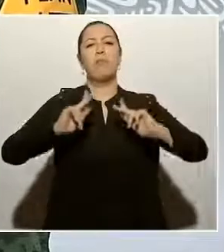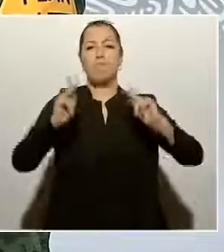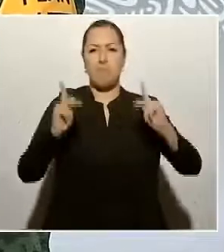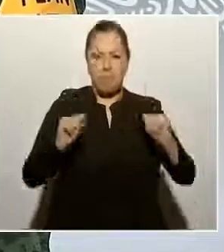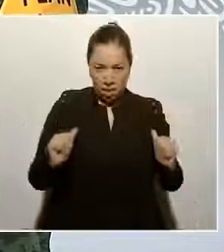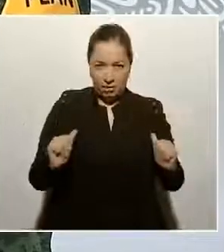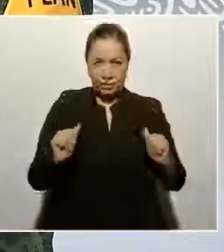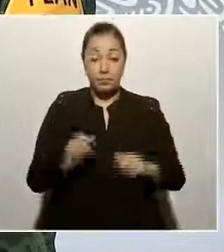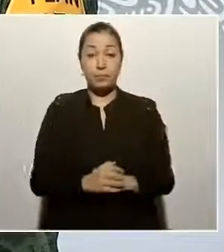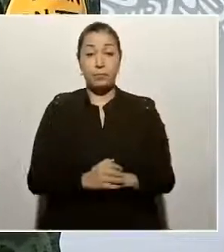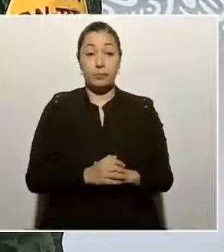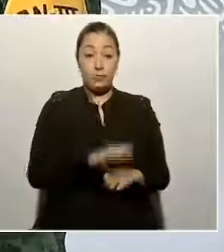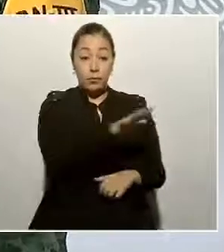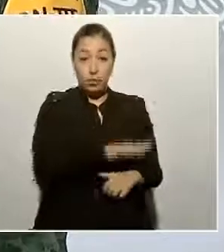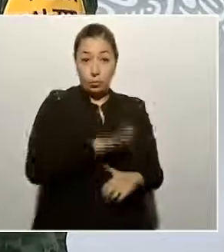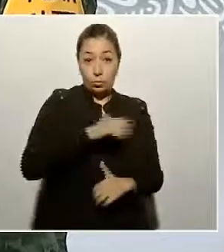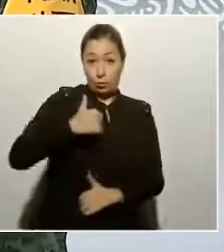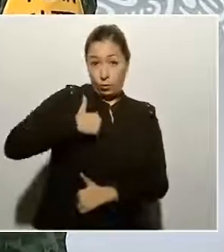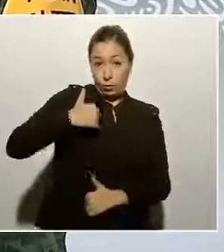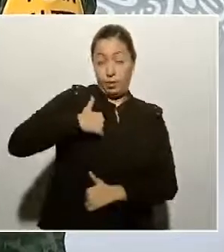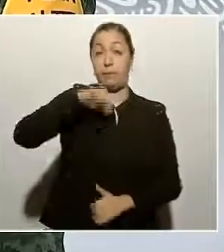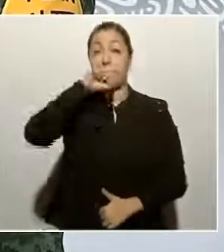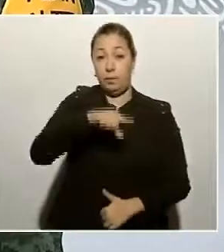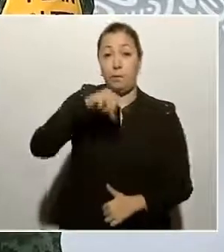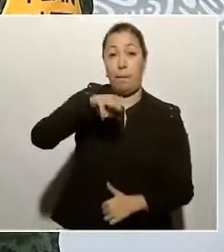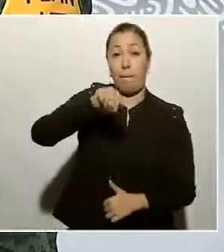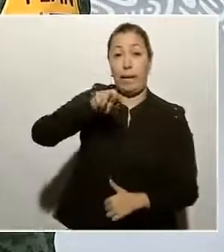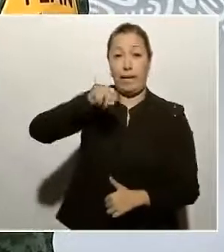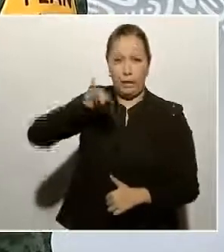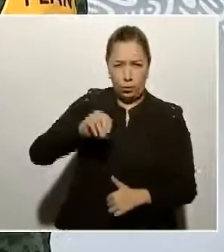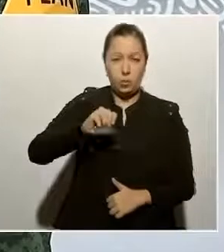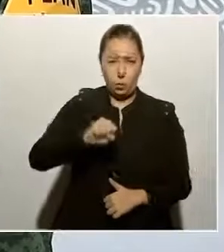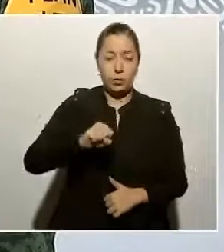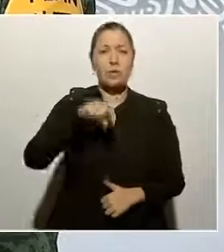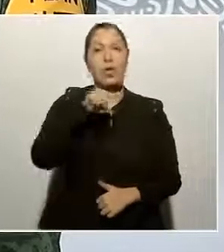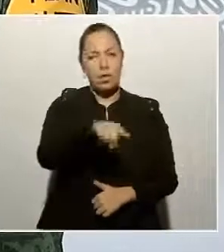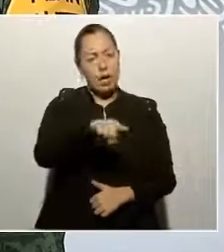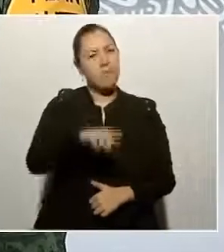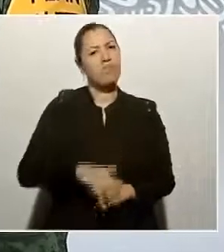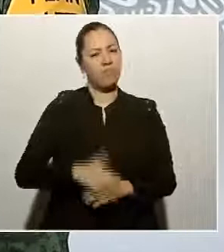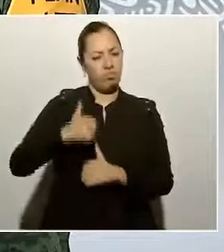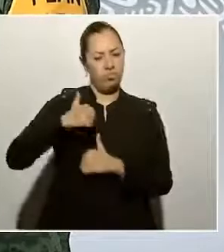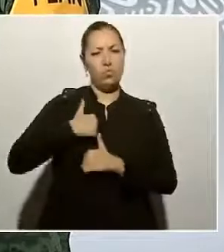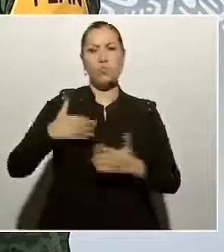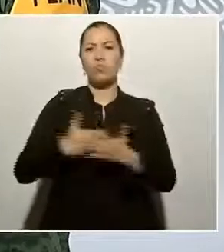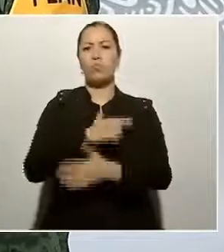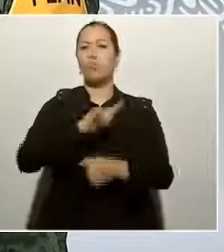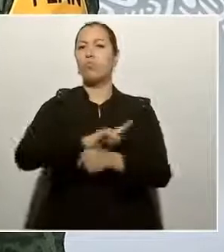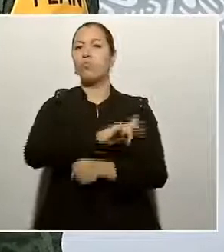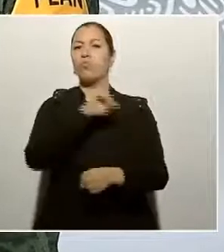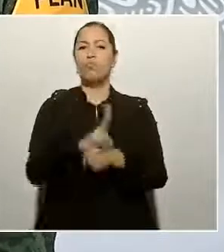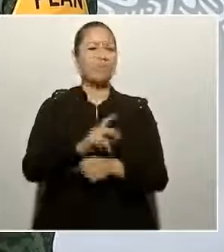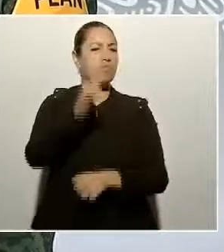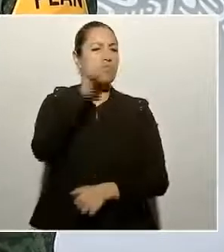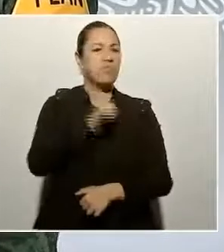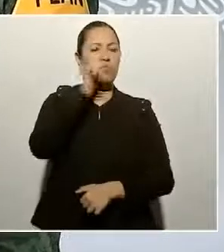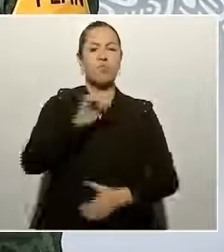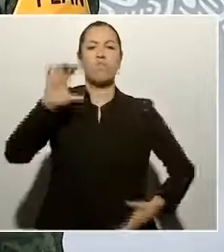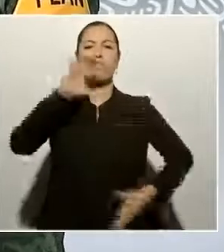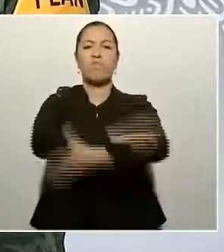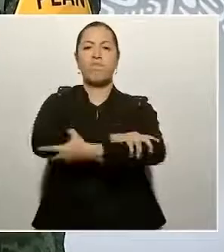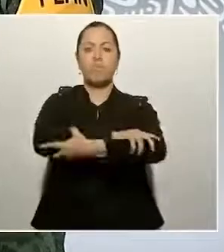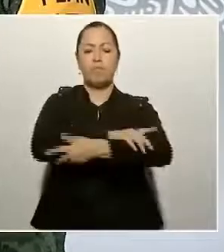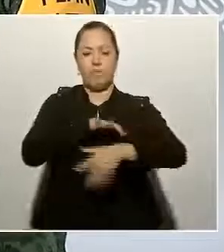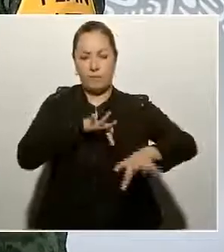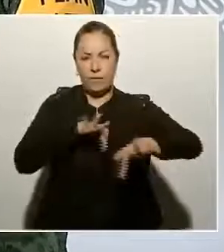soldados y marinos, la Guardia Nacional siempre será una institución hermana con la que trabajamos conjuntamente